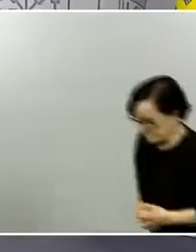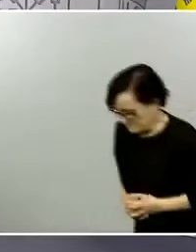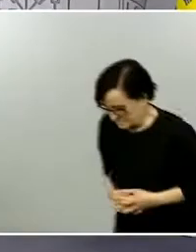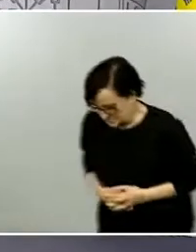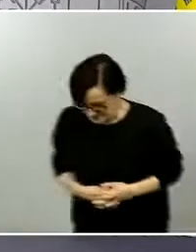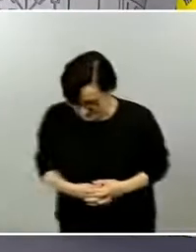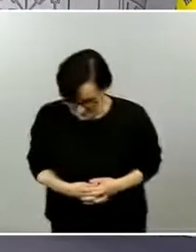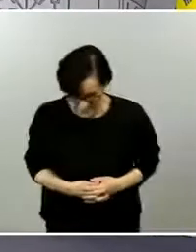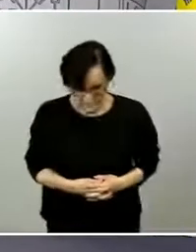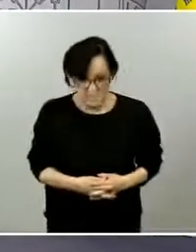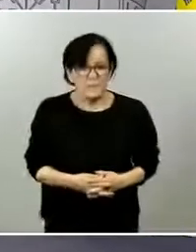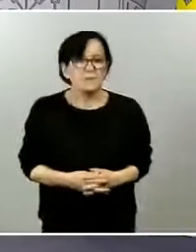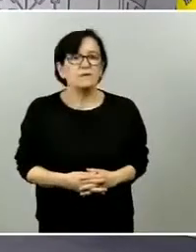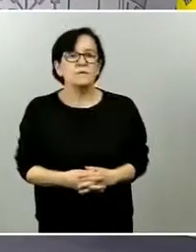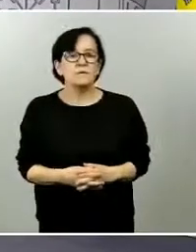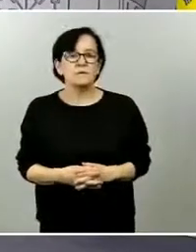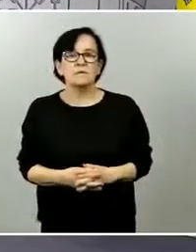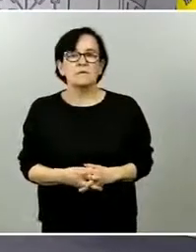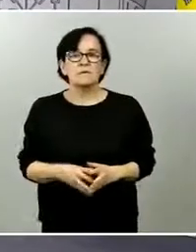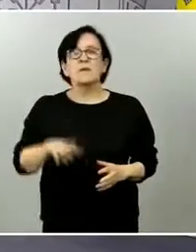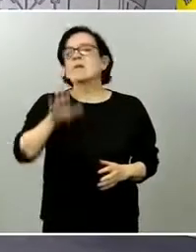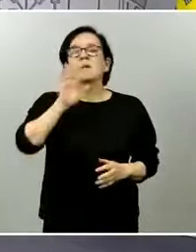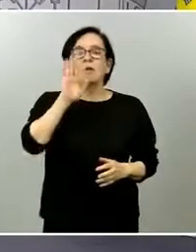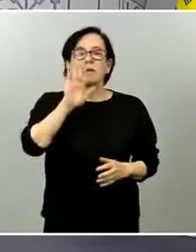a ver si está dispuesta IB3